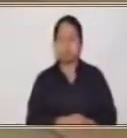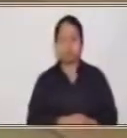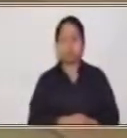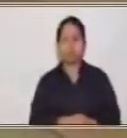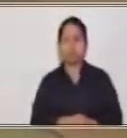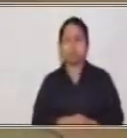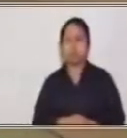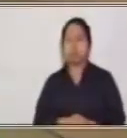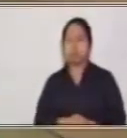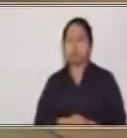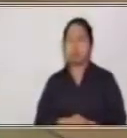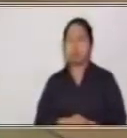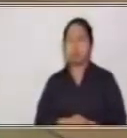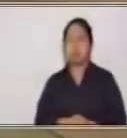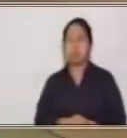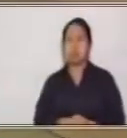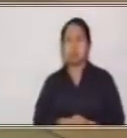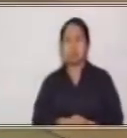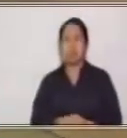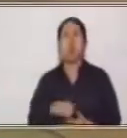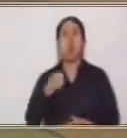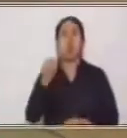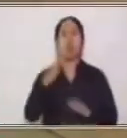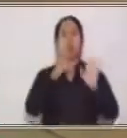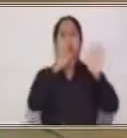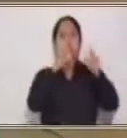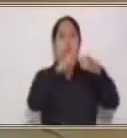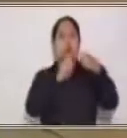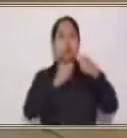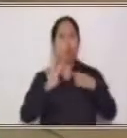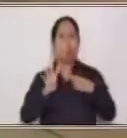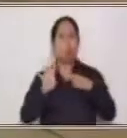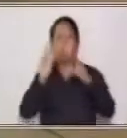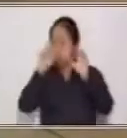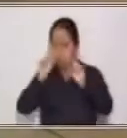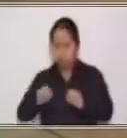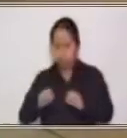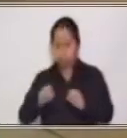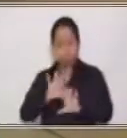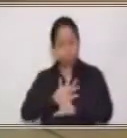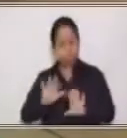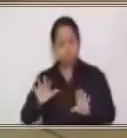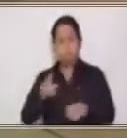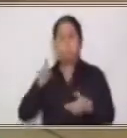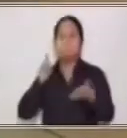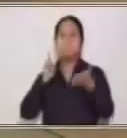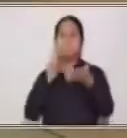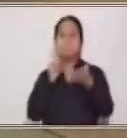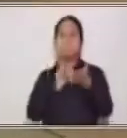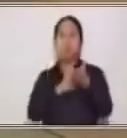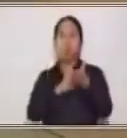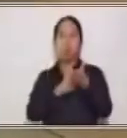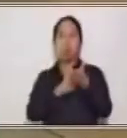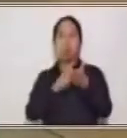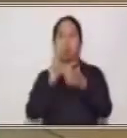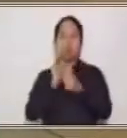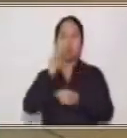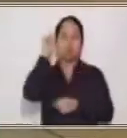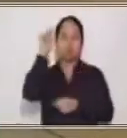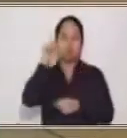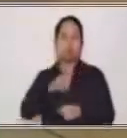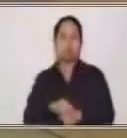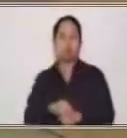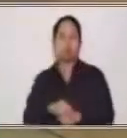¿Cuántos 8 caben en un 4? Ahí ya no puedo seguir. Entonces, coloco mi punto decimal, al colocar mi punto